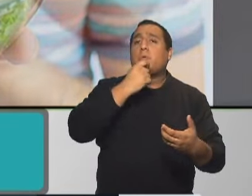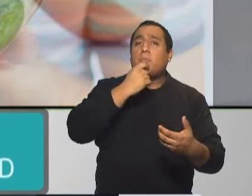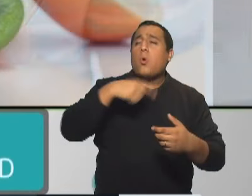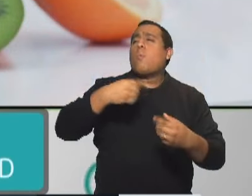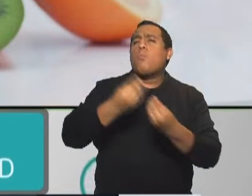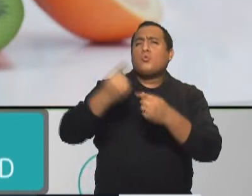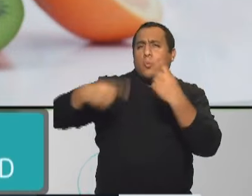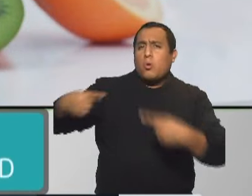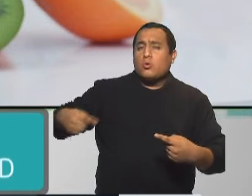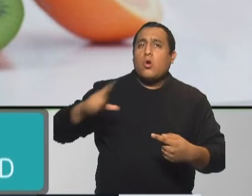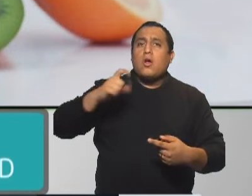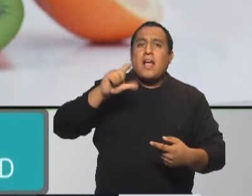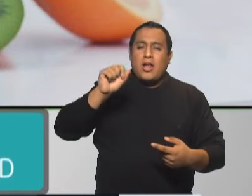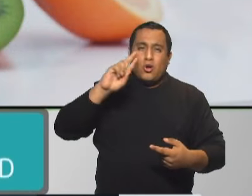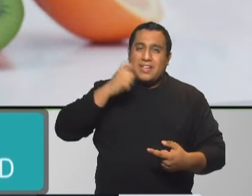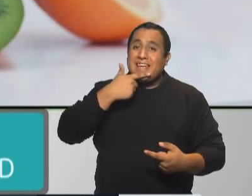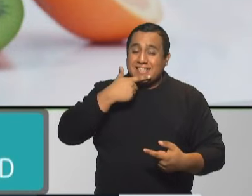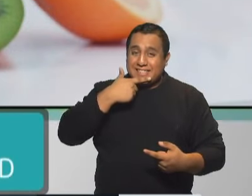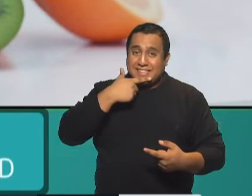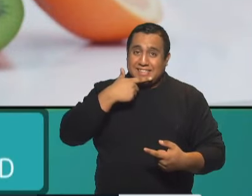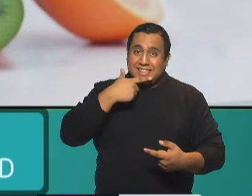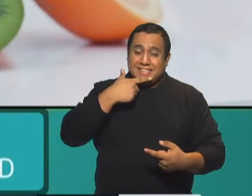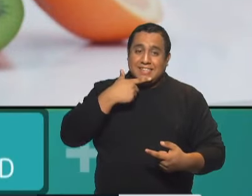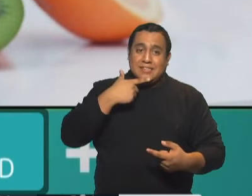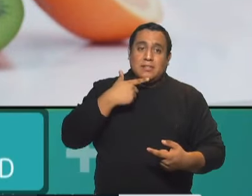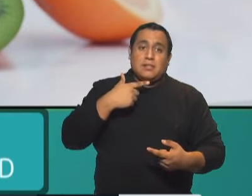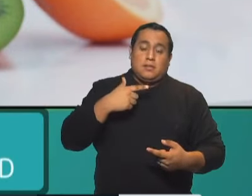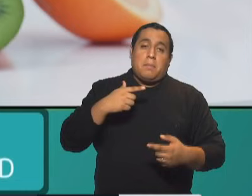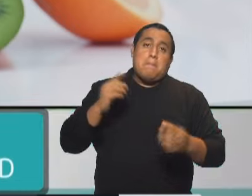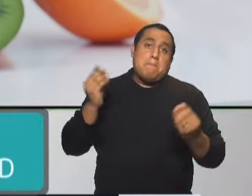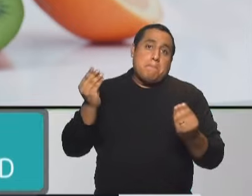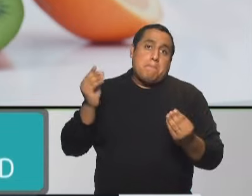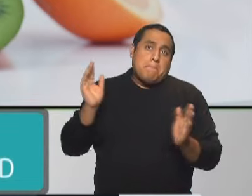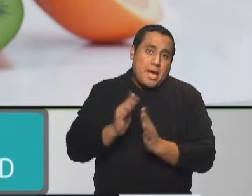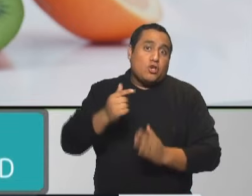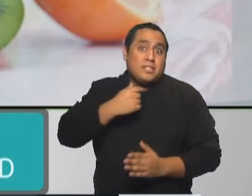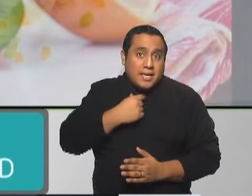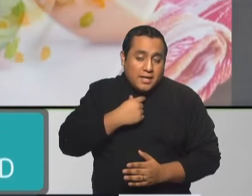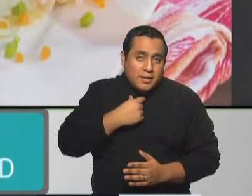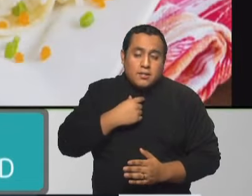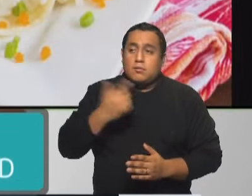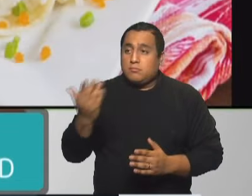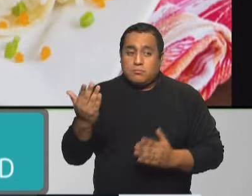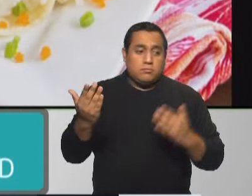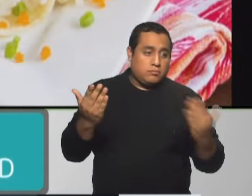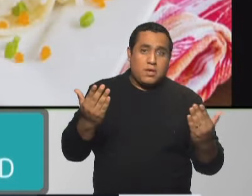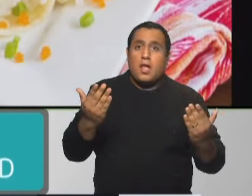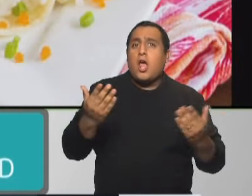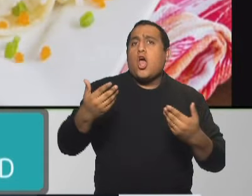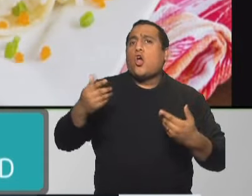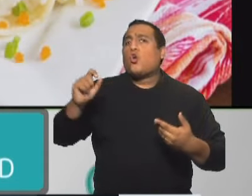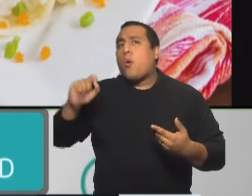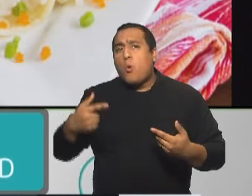valor calórico, que es lo que queremos obtener, un valor calórico reducido, es similar entre un tradicional y un light.